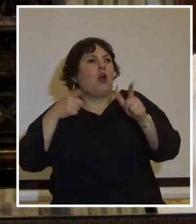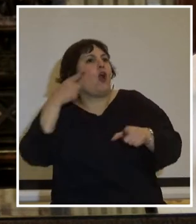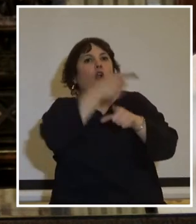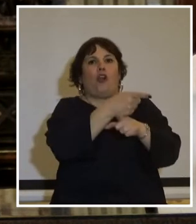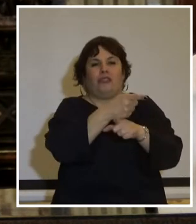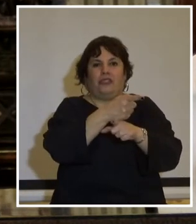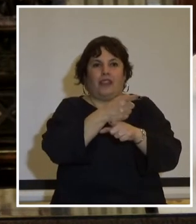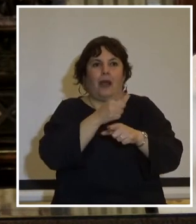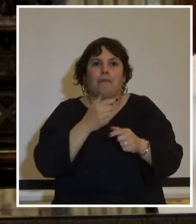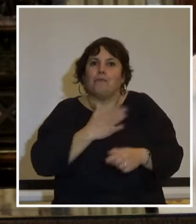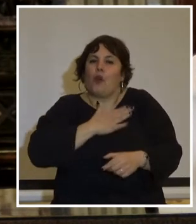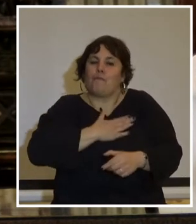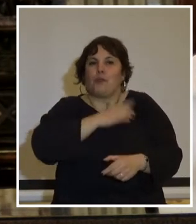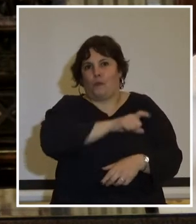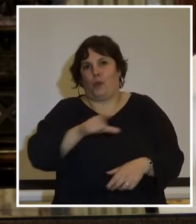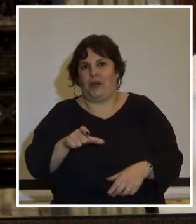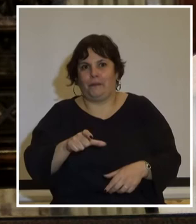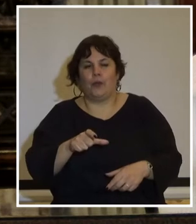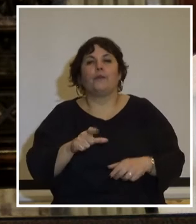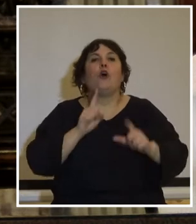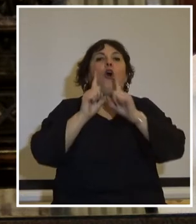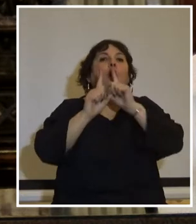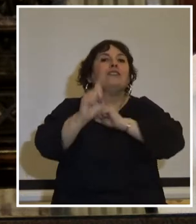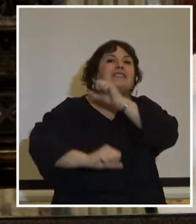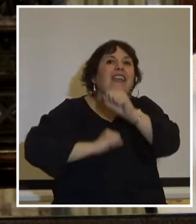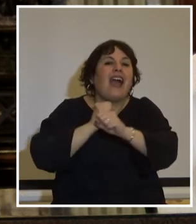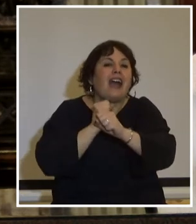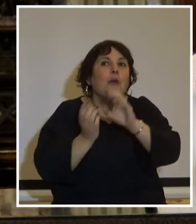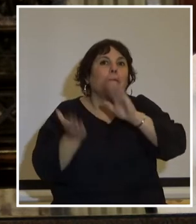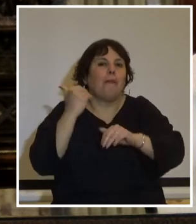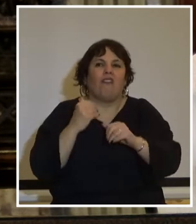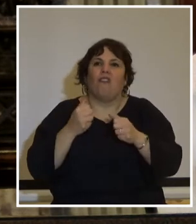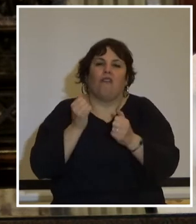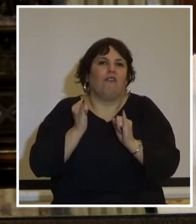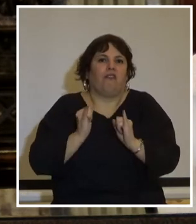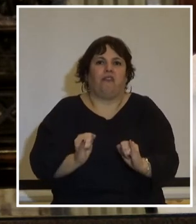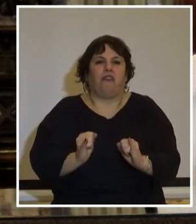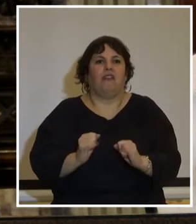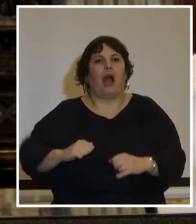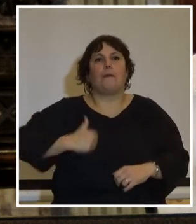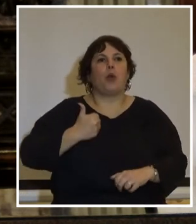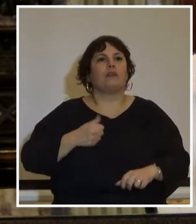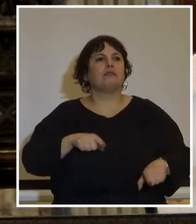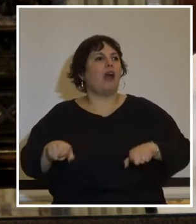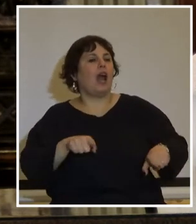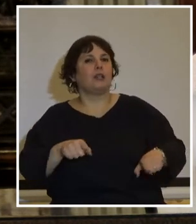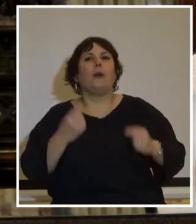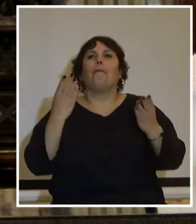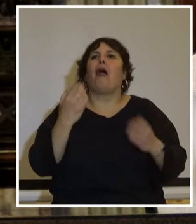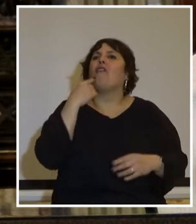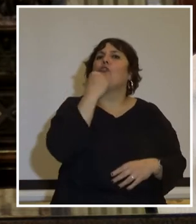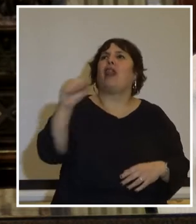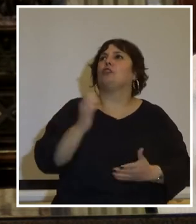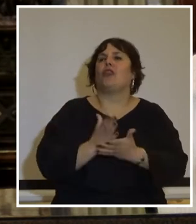contra su pueblo, y estuvieron 11 años, más de 11 años, utilizándola para la violación de los derechos